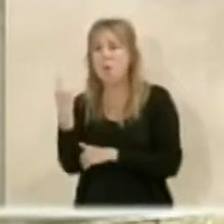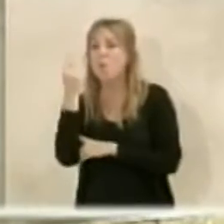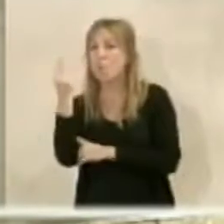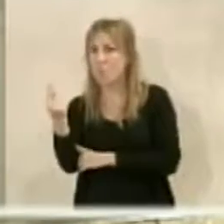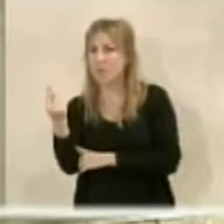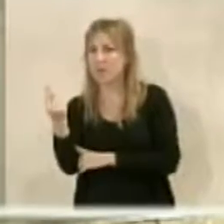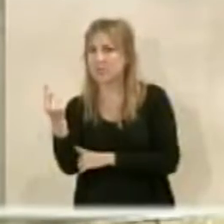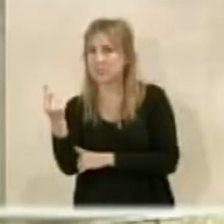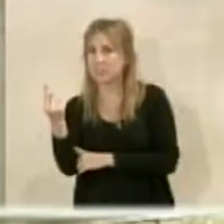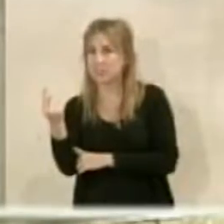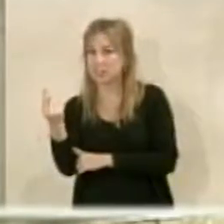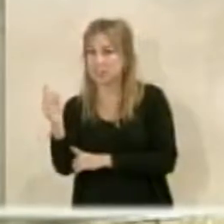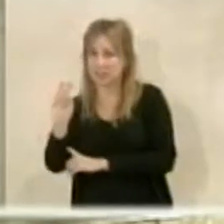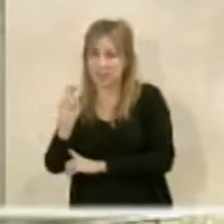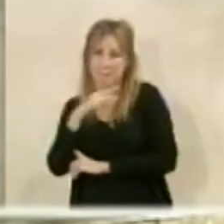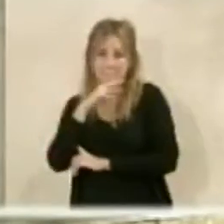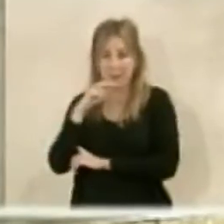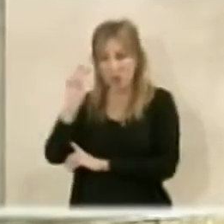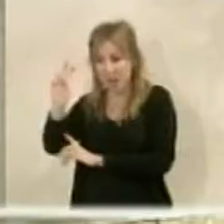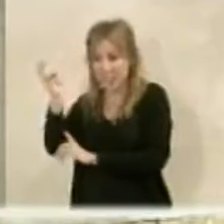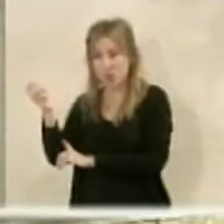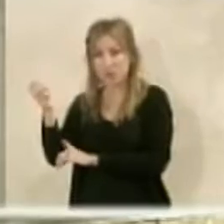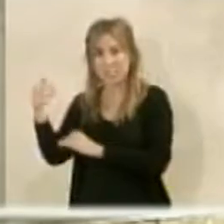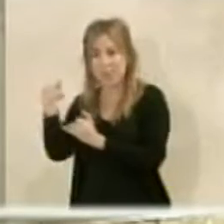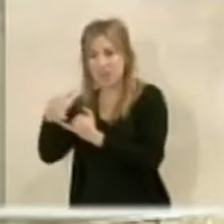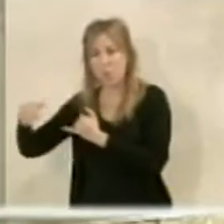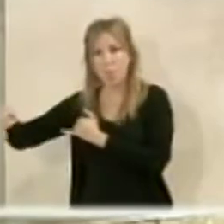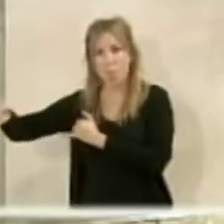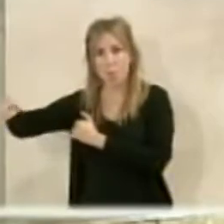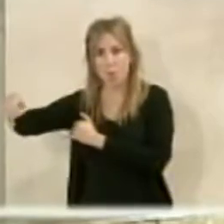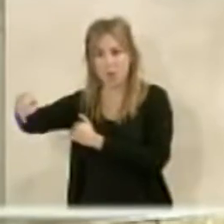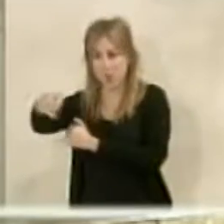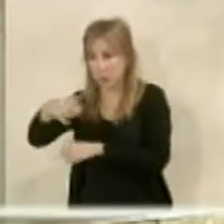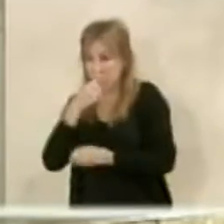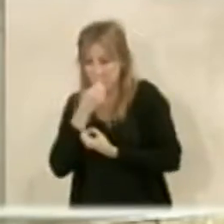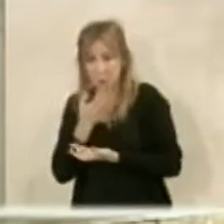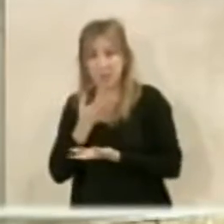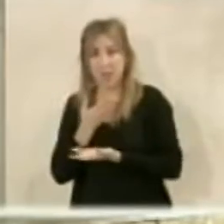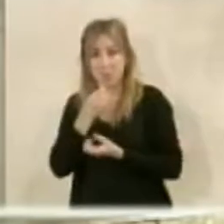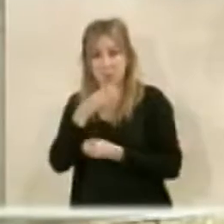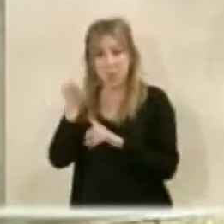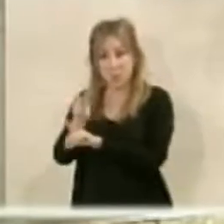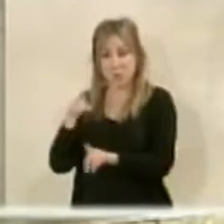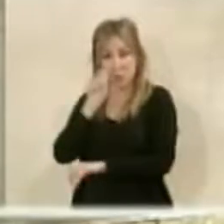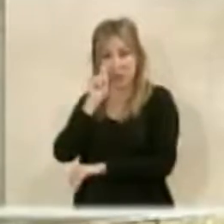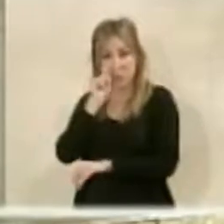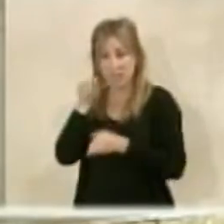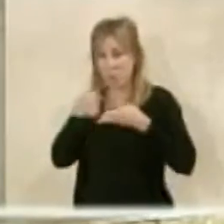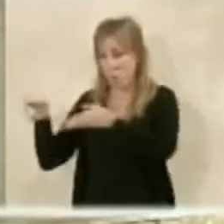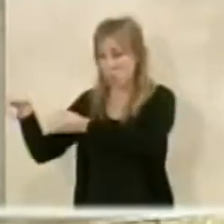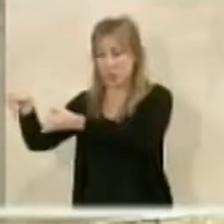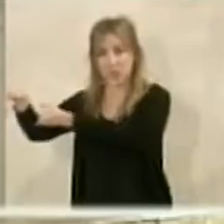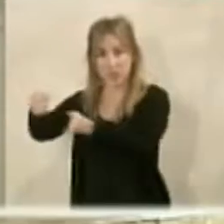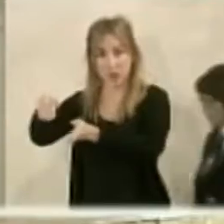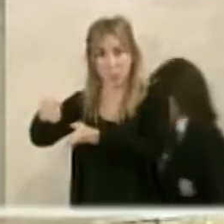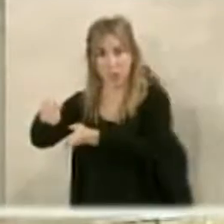que se pone en valor y la otra se hace un circuito que creemos que está muy bien, porque desde el punto de vista turístico y desde